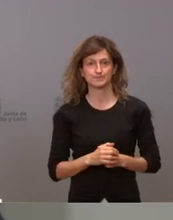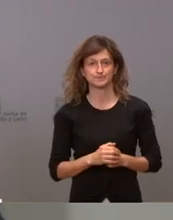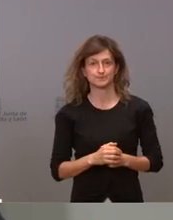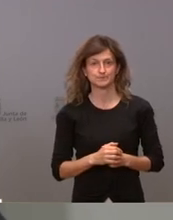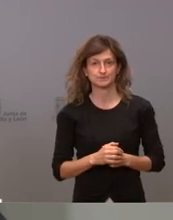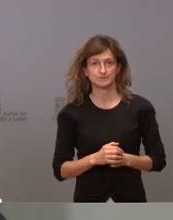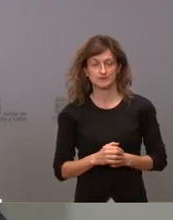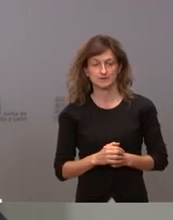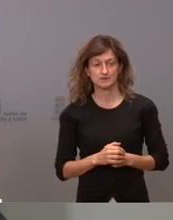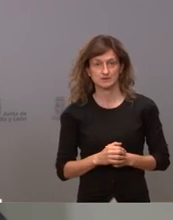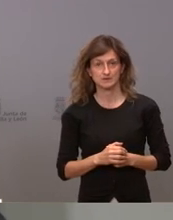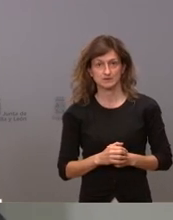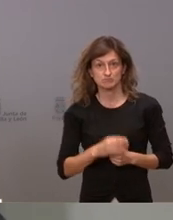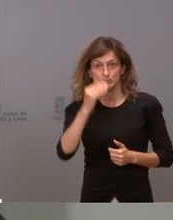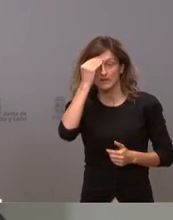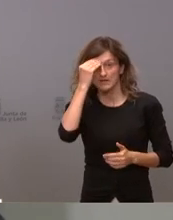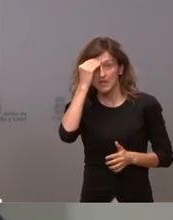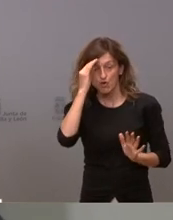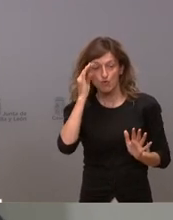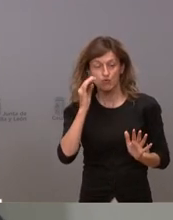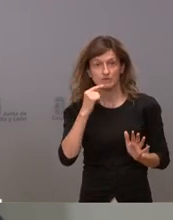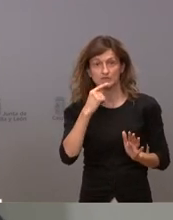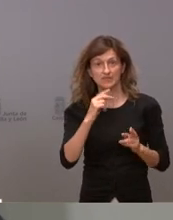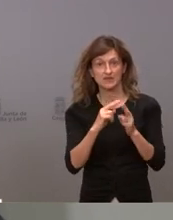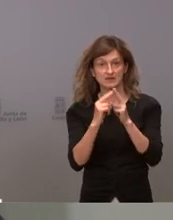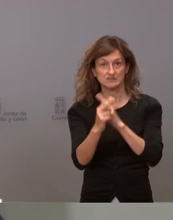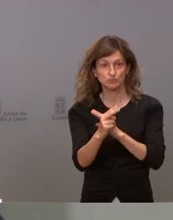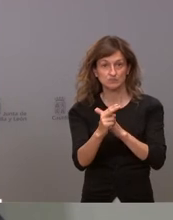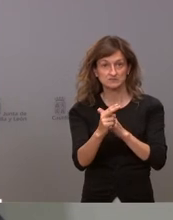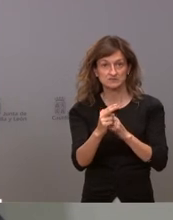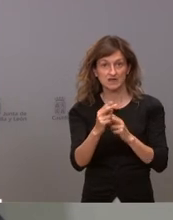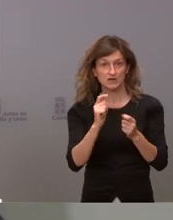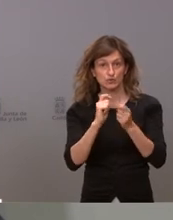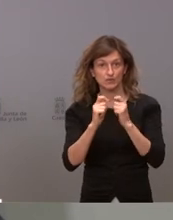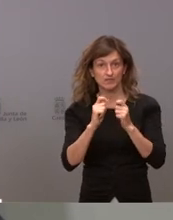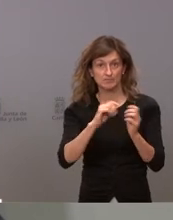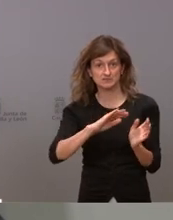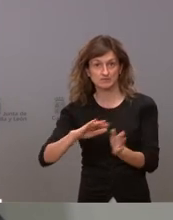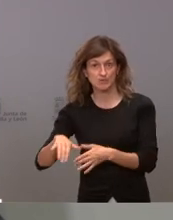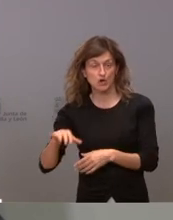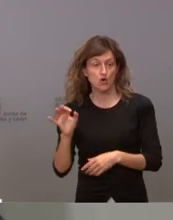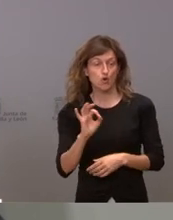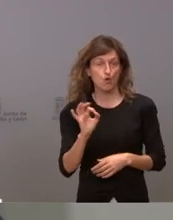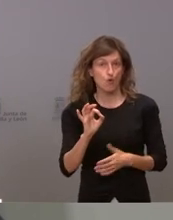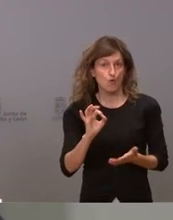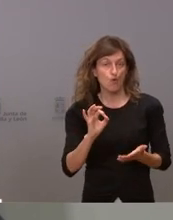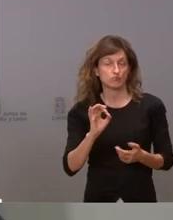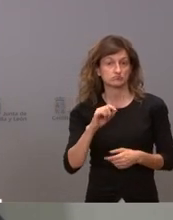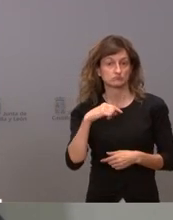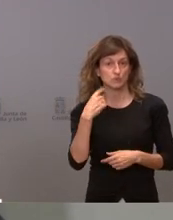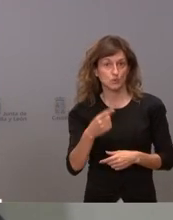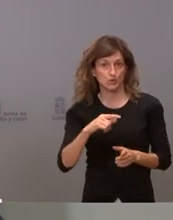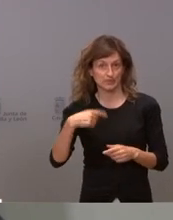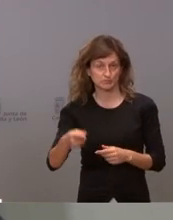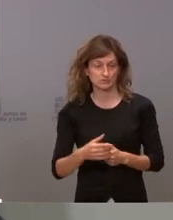supongo que podremos darle una respuesta o a lo largo de la rueda de prensa o cuando esta acabe sobre la